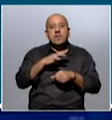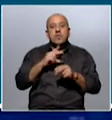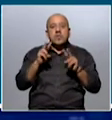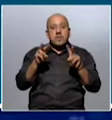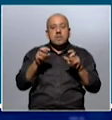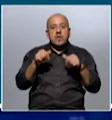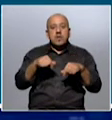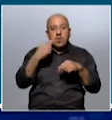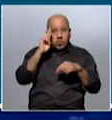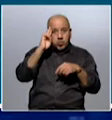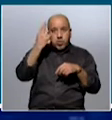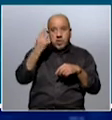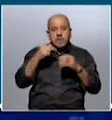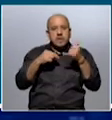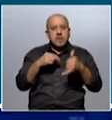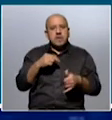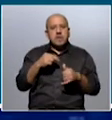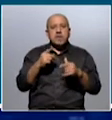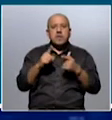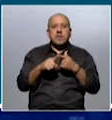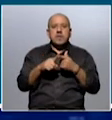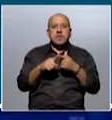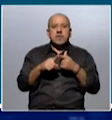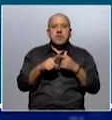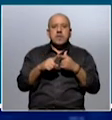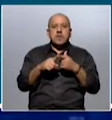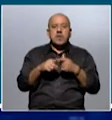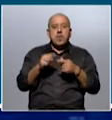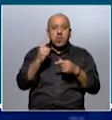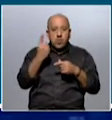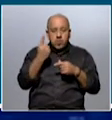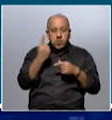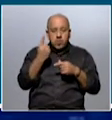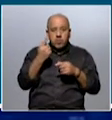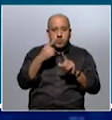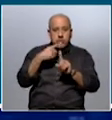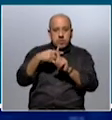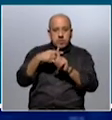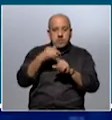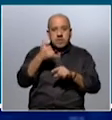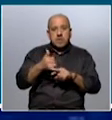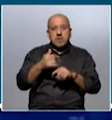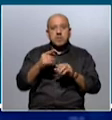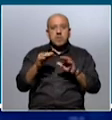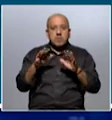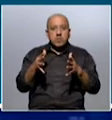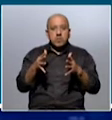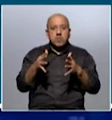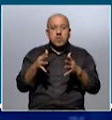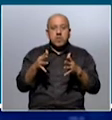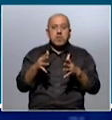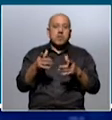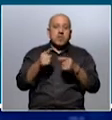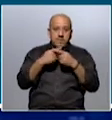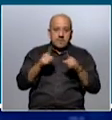Uruguay tiene una serie de ventajas y tiene una serie de déficits. Una de las ventajas que tiene es que tiene una institucionalidad que permite, a